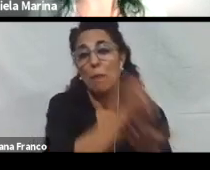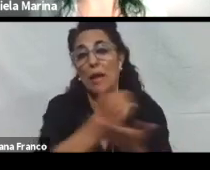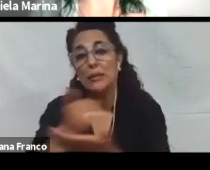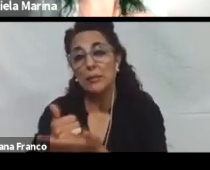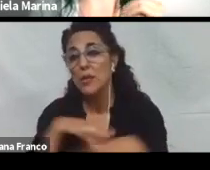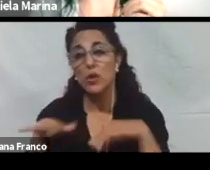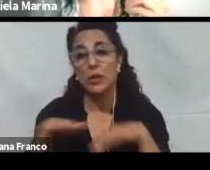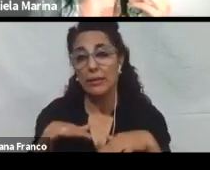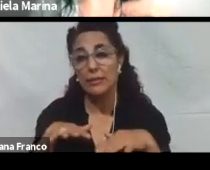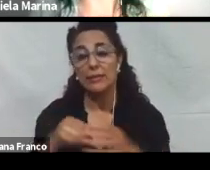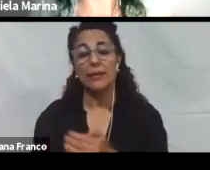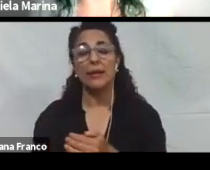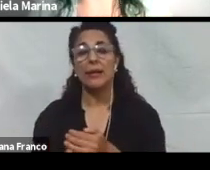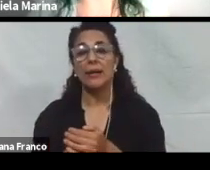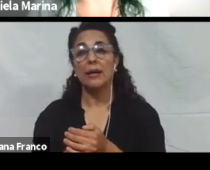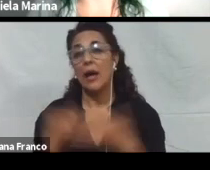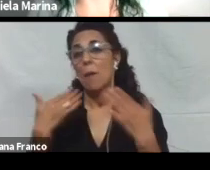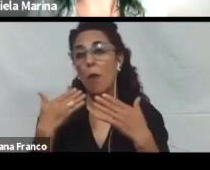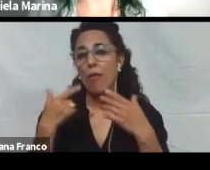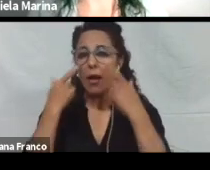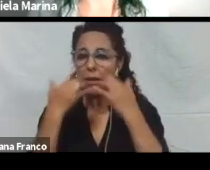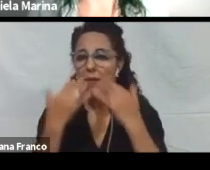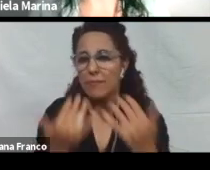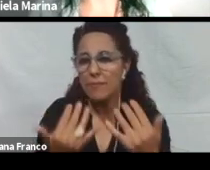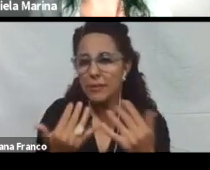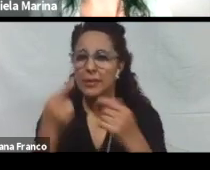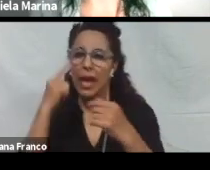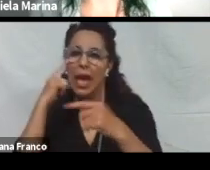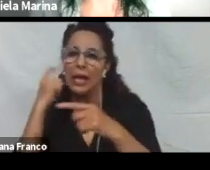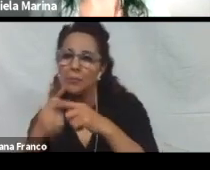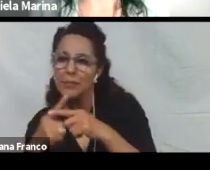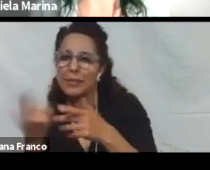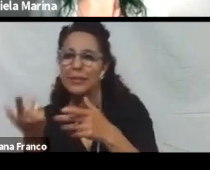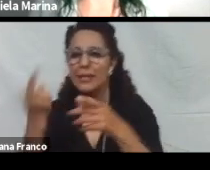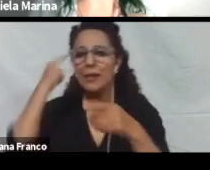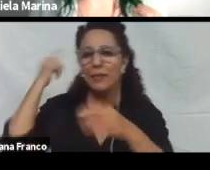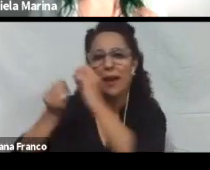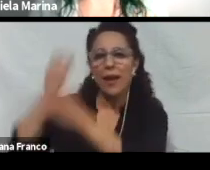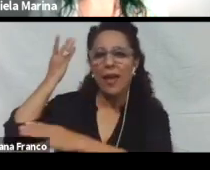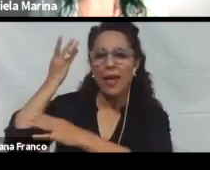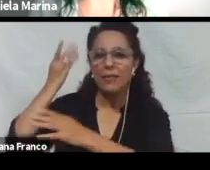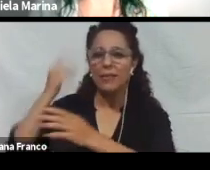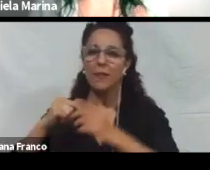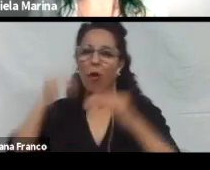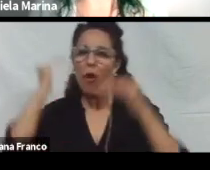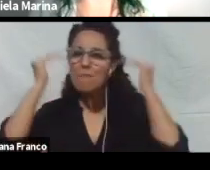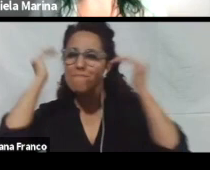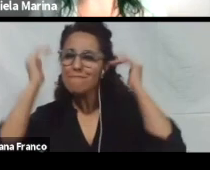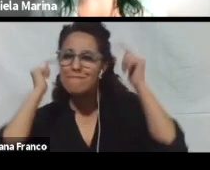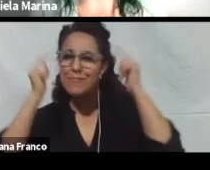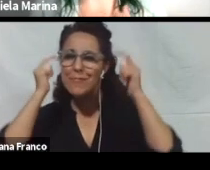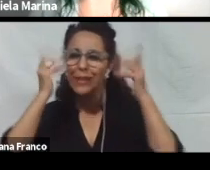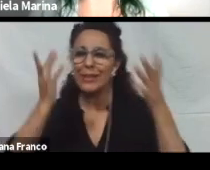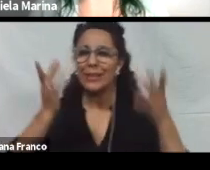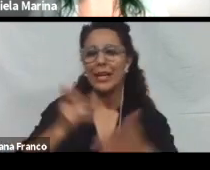Es decir, que puedan explorar, experimentar, que fomenten la creatividad, y que tengan que ver con algún tema específico que